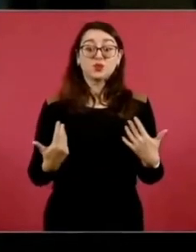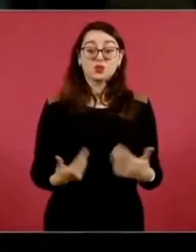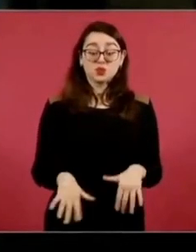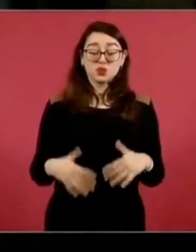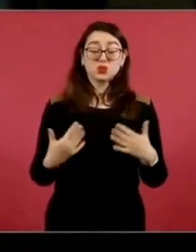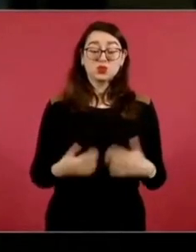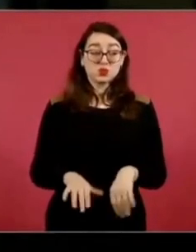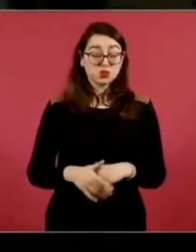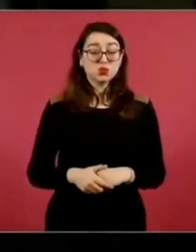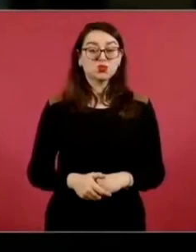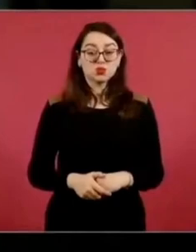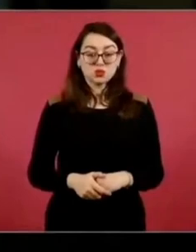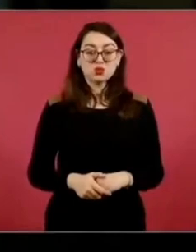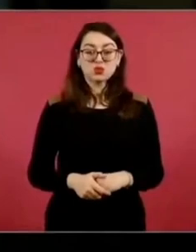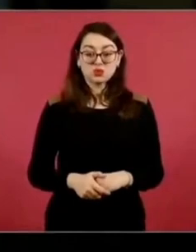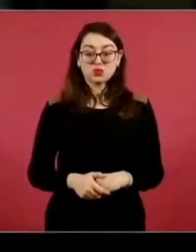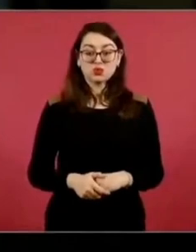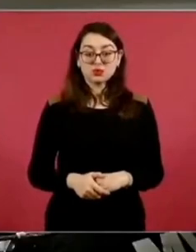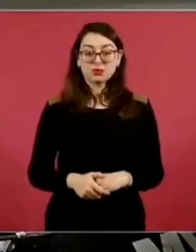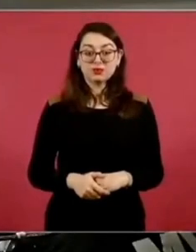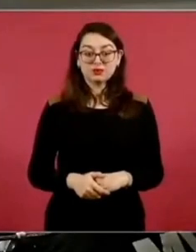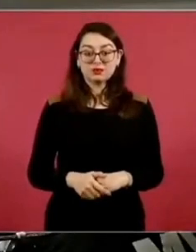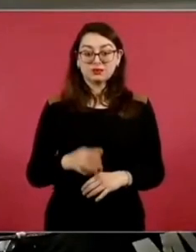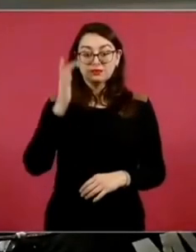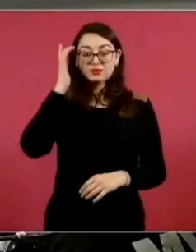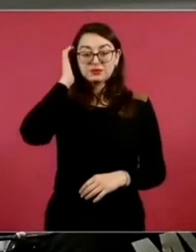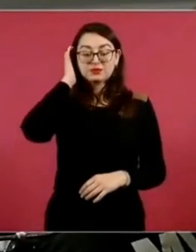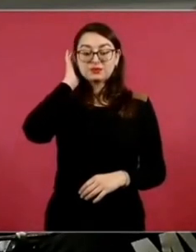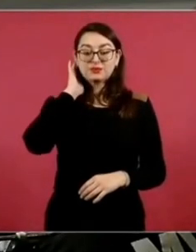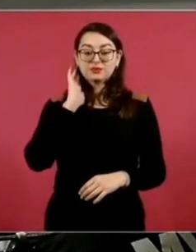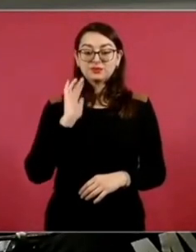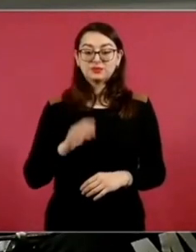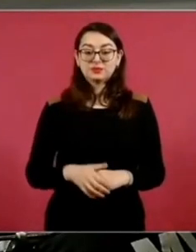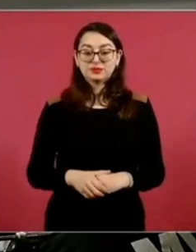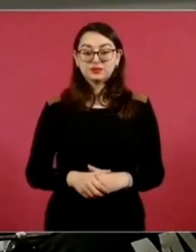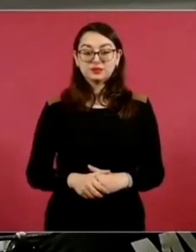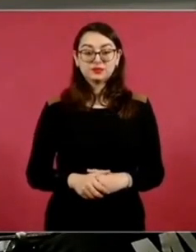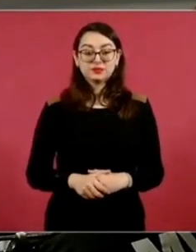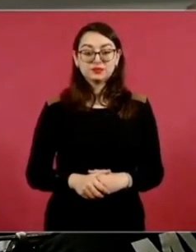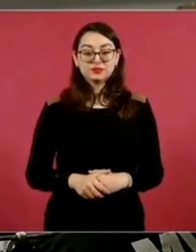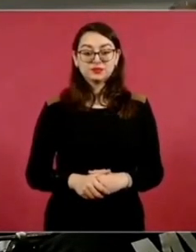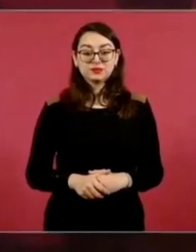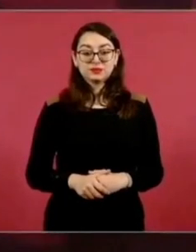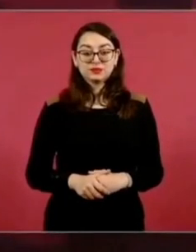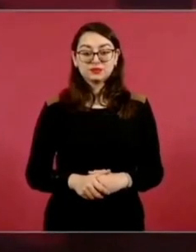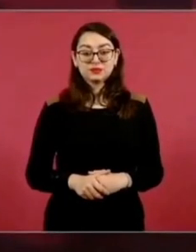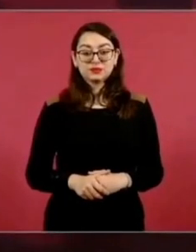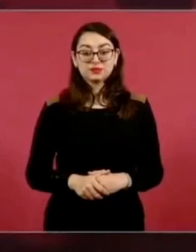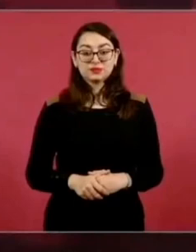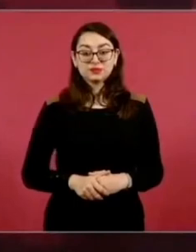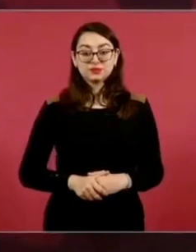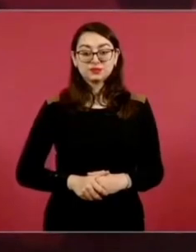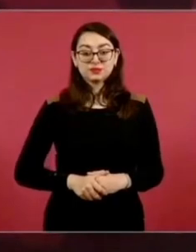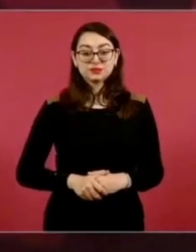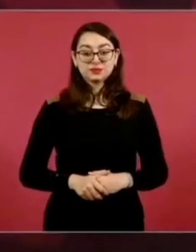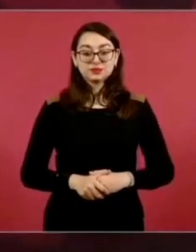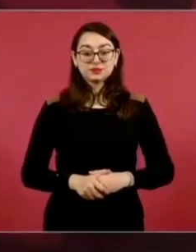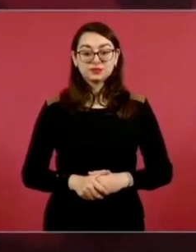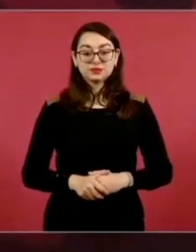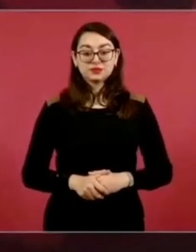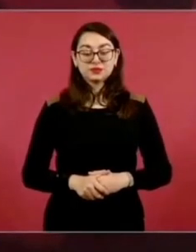es historia, es